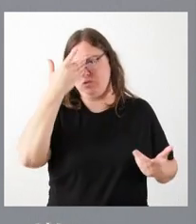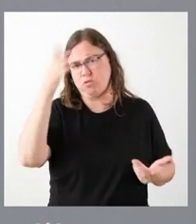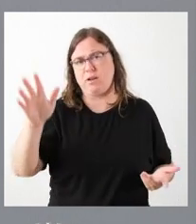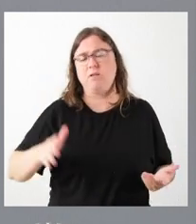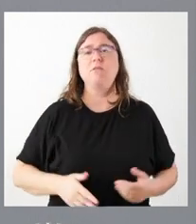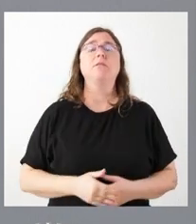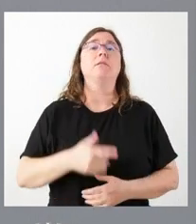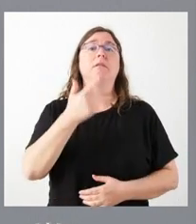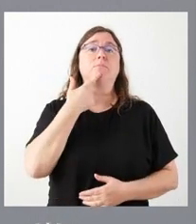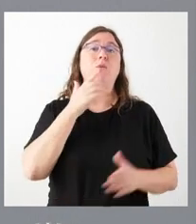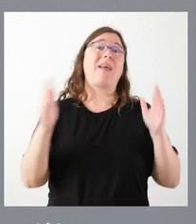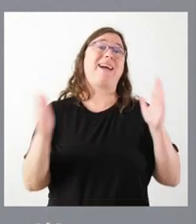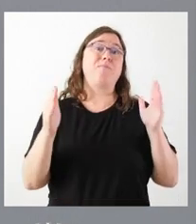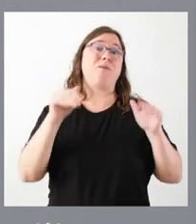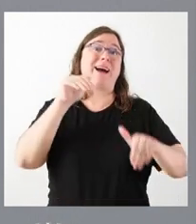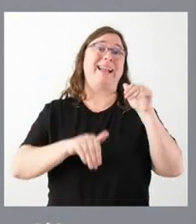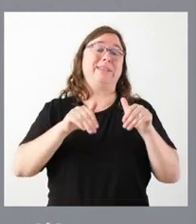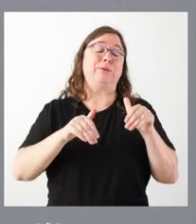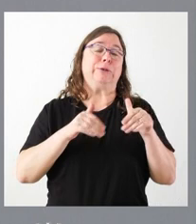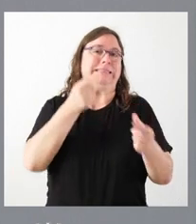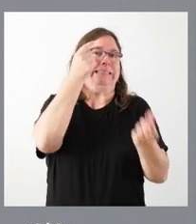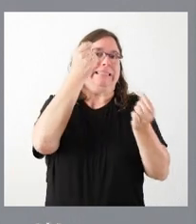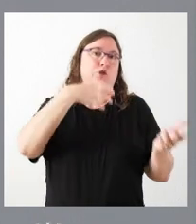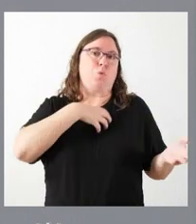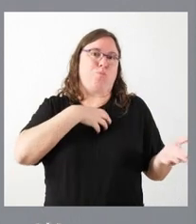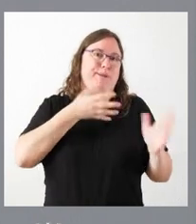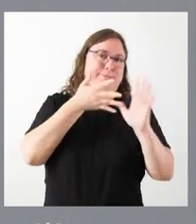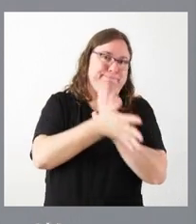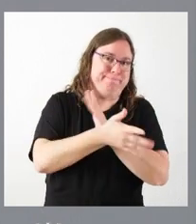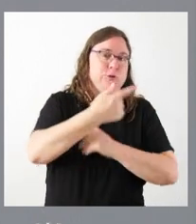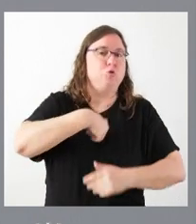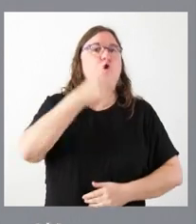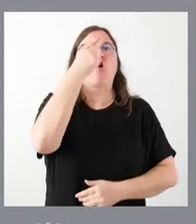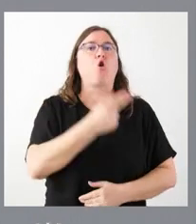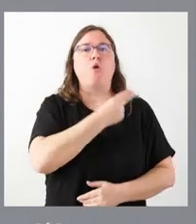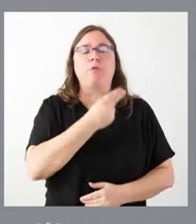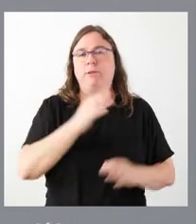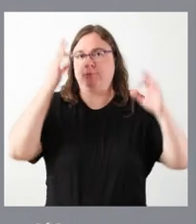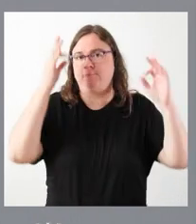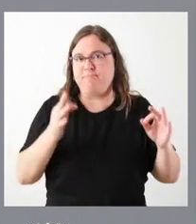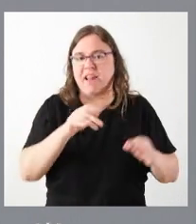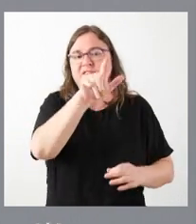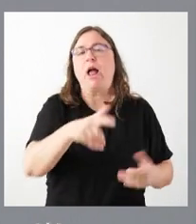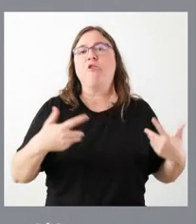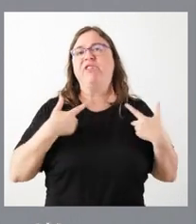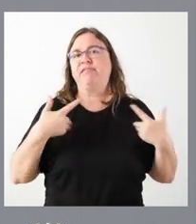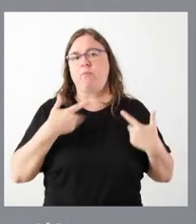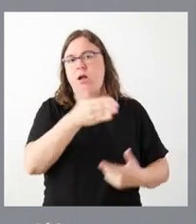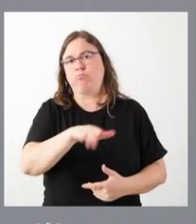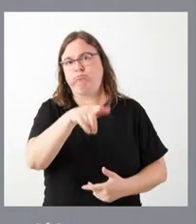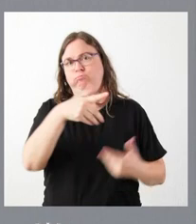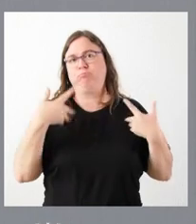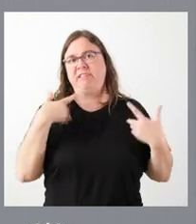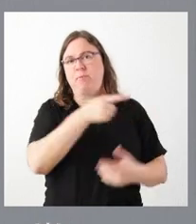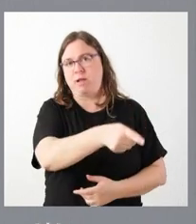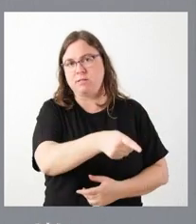Quizá por el periodo electoral no pueda entrar en mucho detalle, pero nosotros tenemos un claro compromiso con las víctimas del terrorismo. Es un